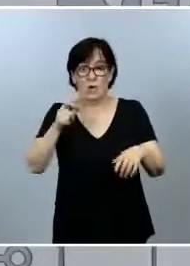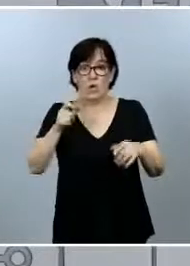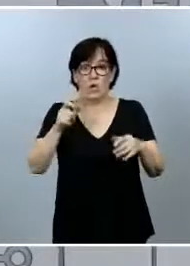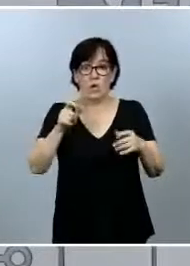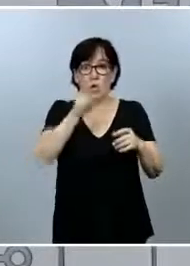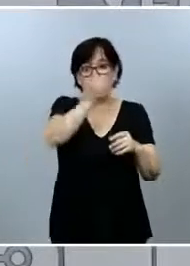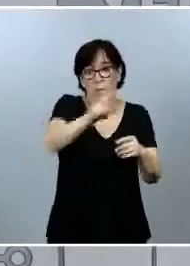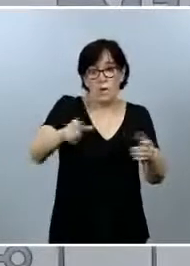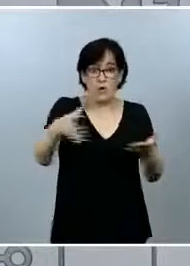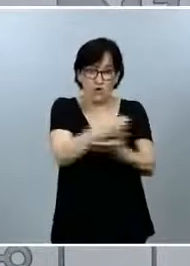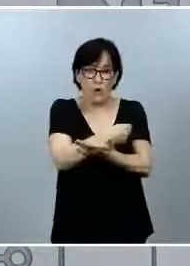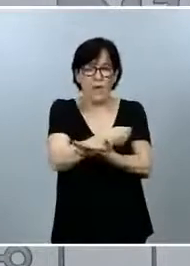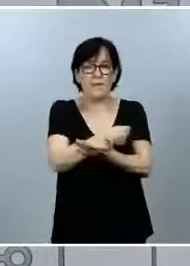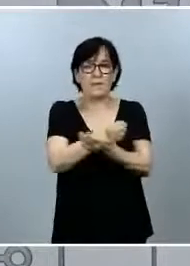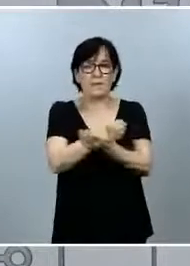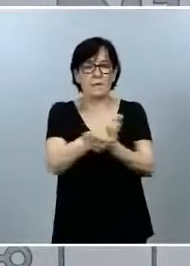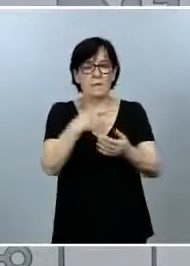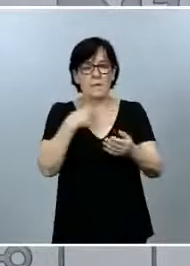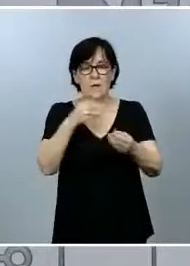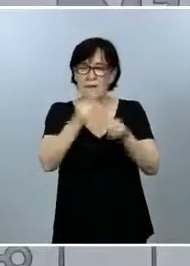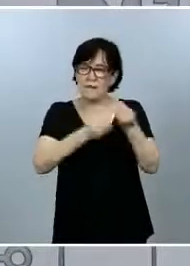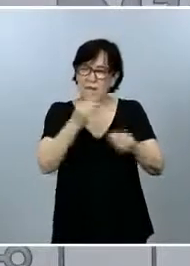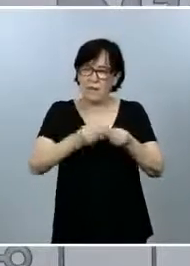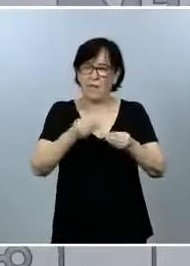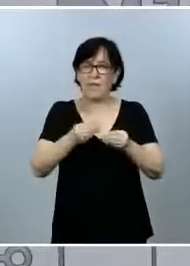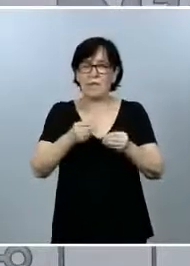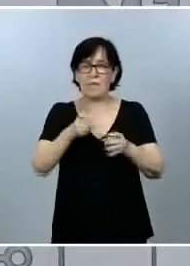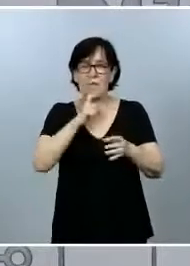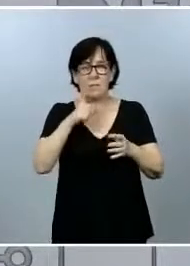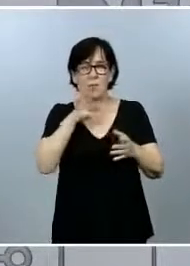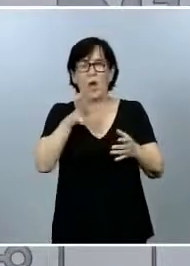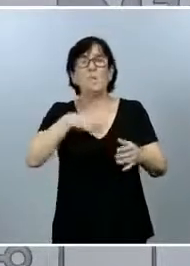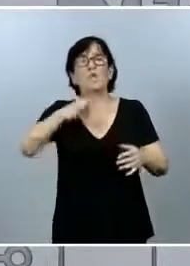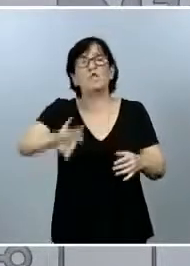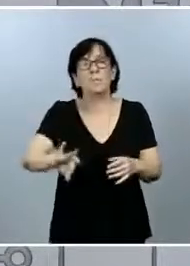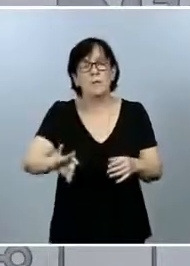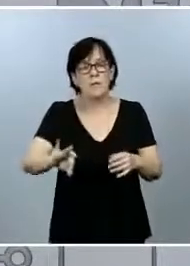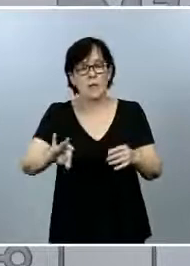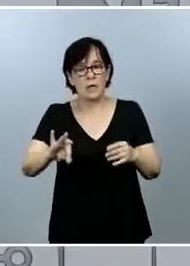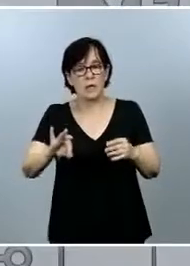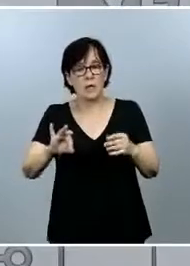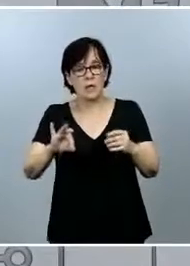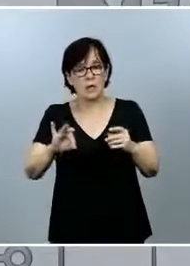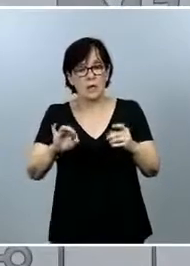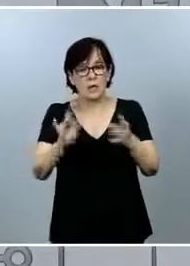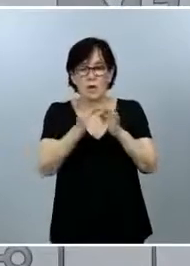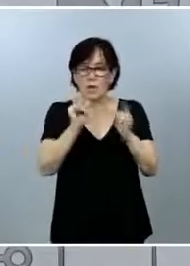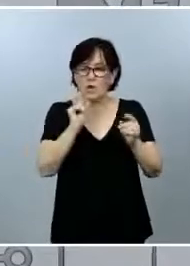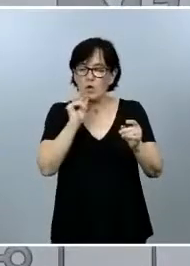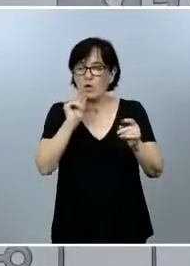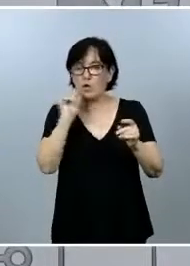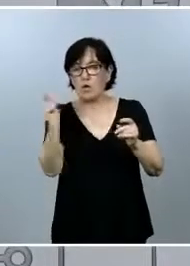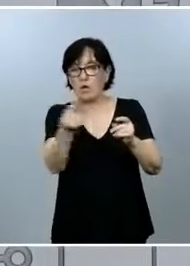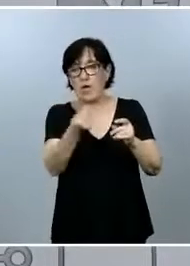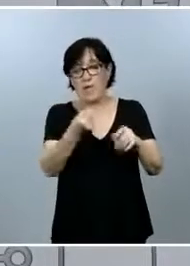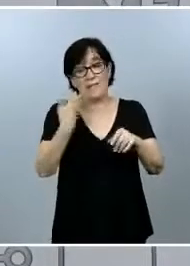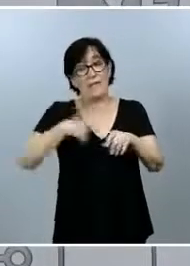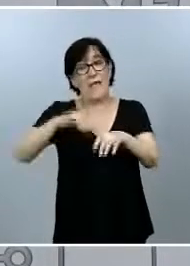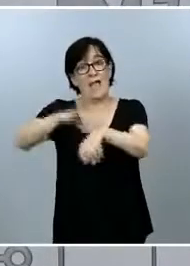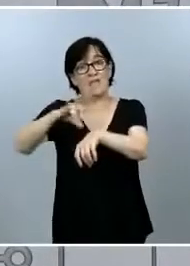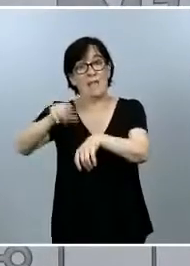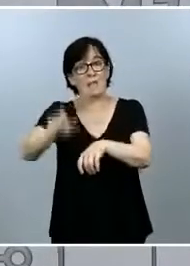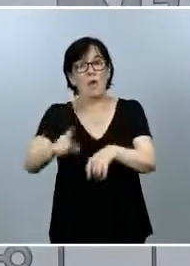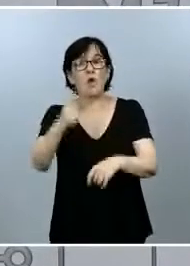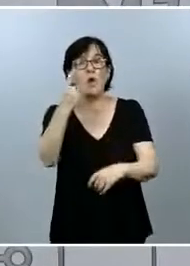las personas, de hecho, que estamos aplicando, como por la posibilidad de que los contactos vengan de otros casos que ya han estado enfermos, solamente